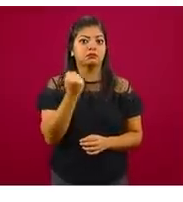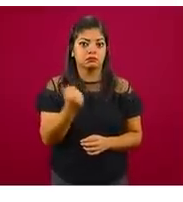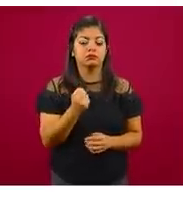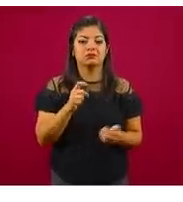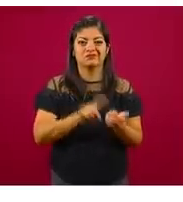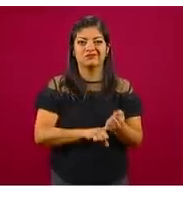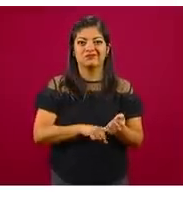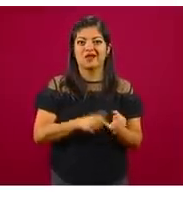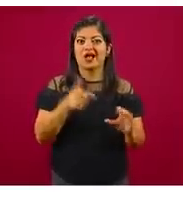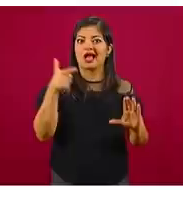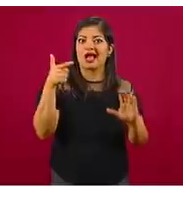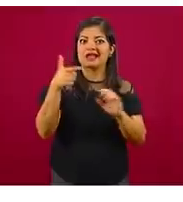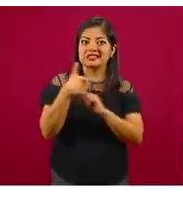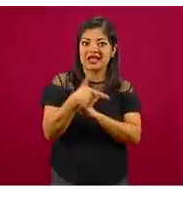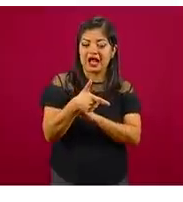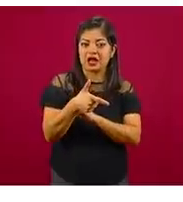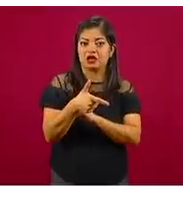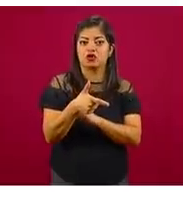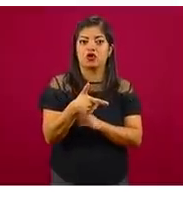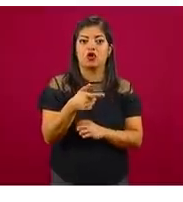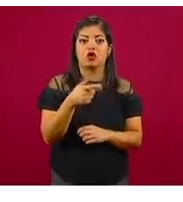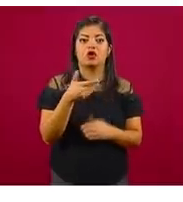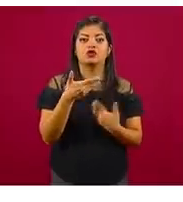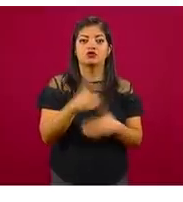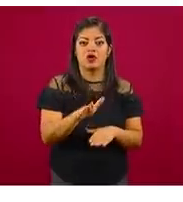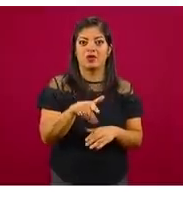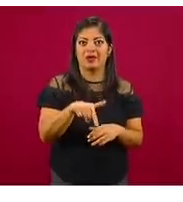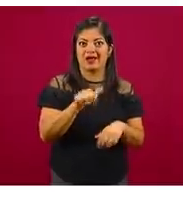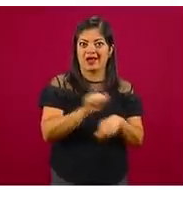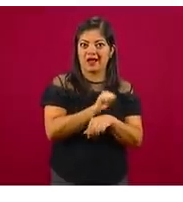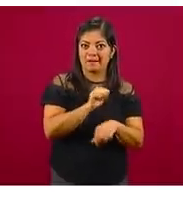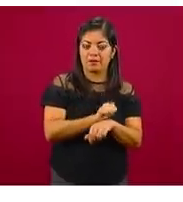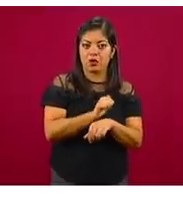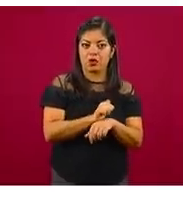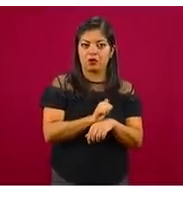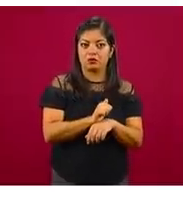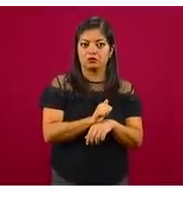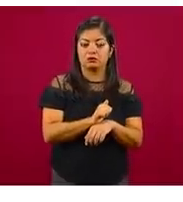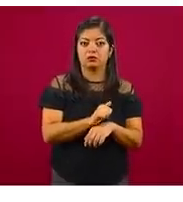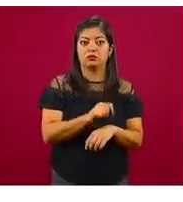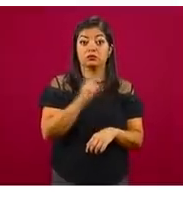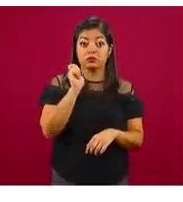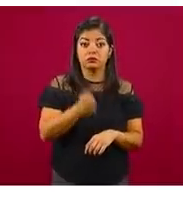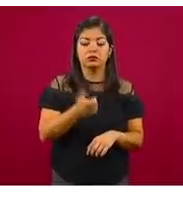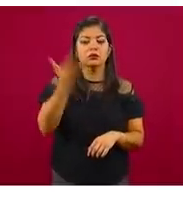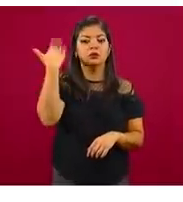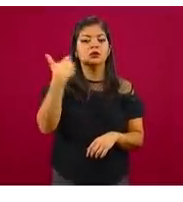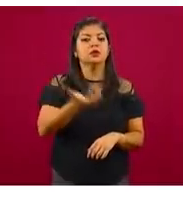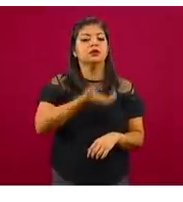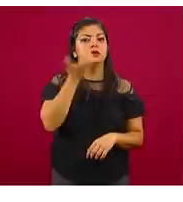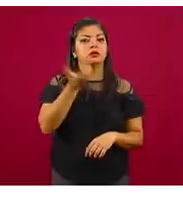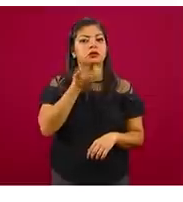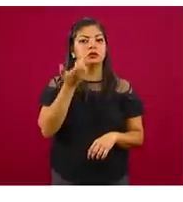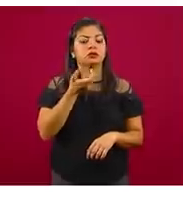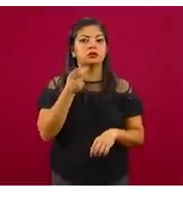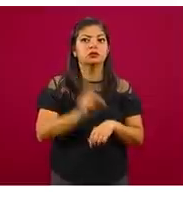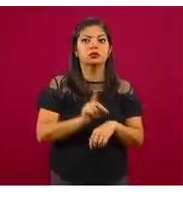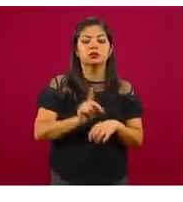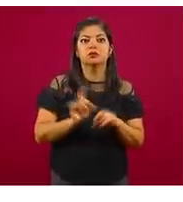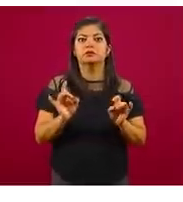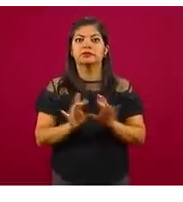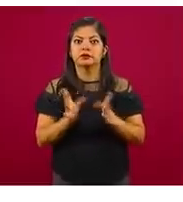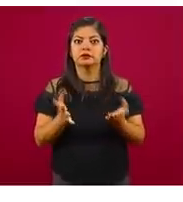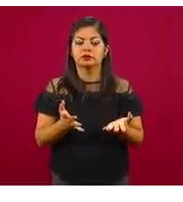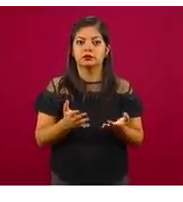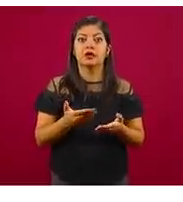típicas de asalto en transporte público ya no son cotidianas como lo fueron en algún momento,